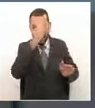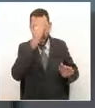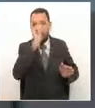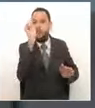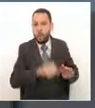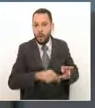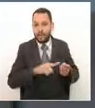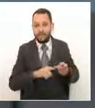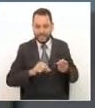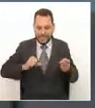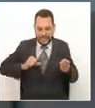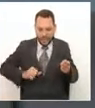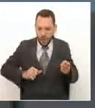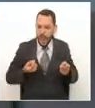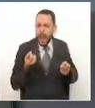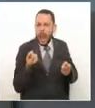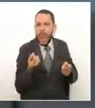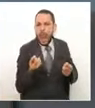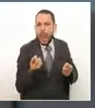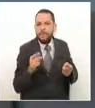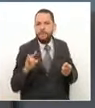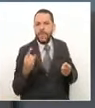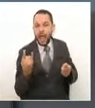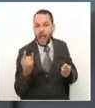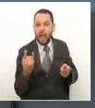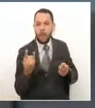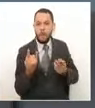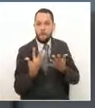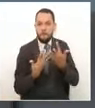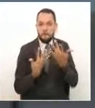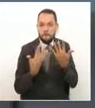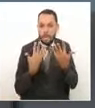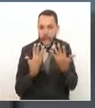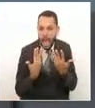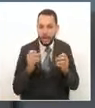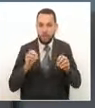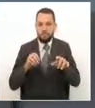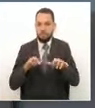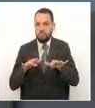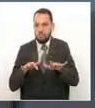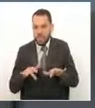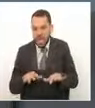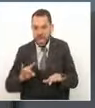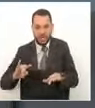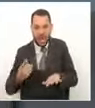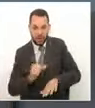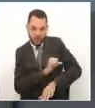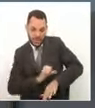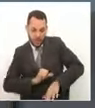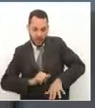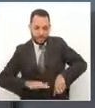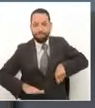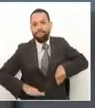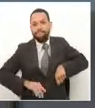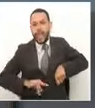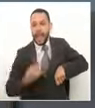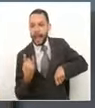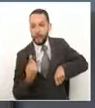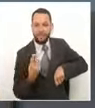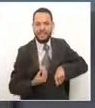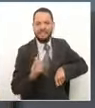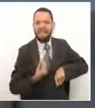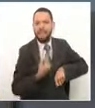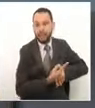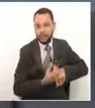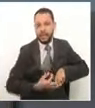microcirugía y es decir si alguien tiene una amputación de un dedo una mano una pierna alguno de los miembros estamos condenados a perderla porque